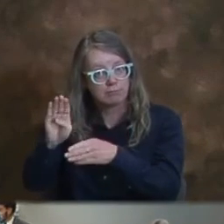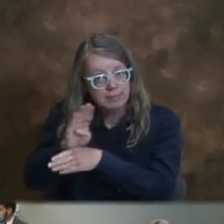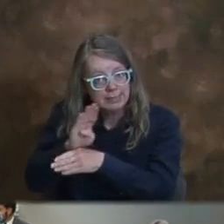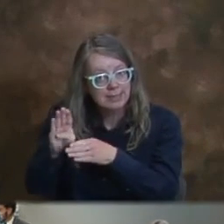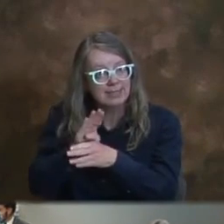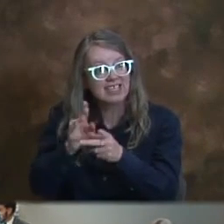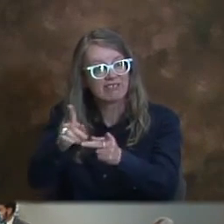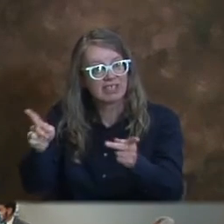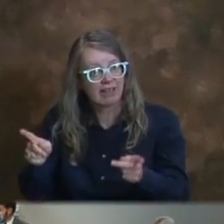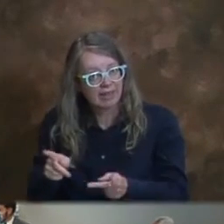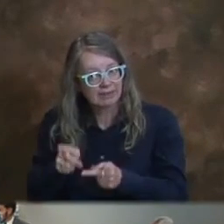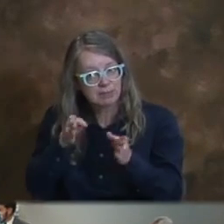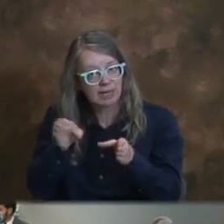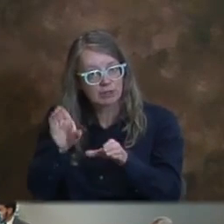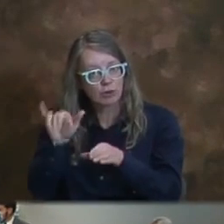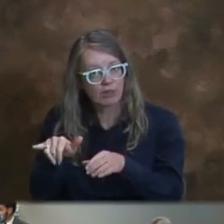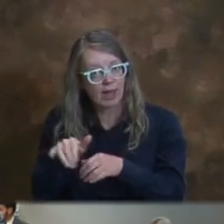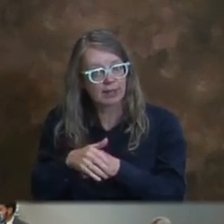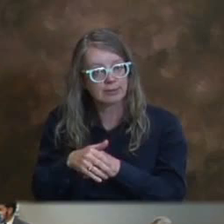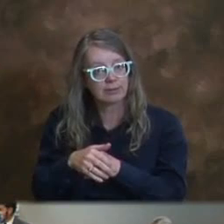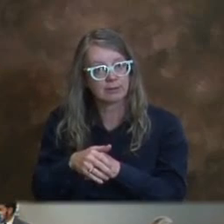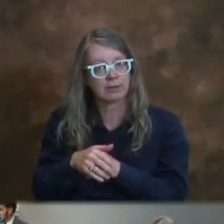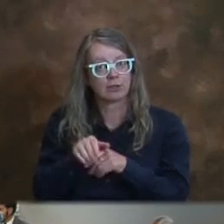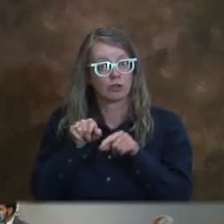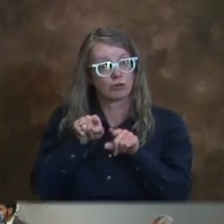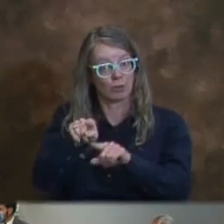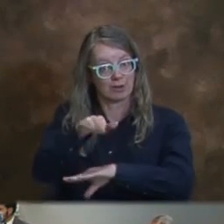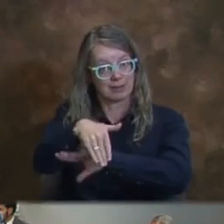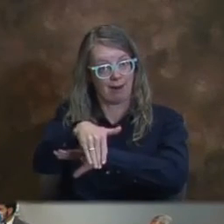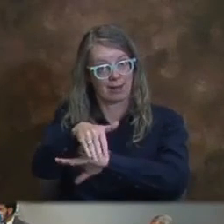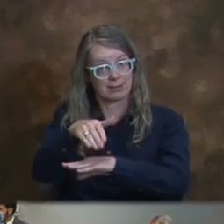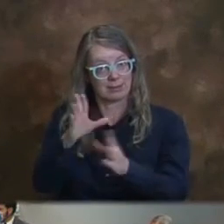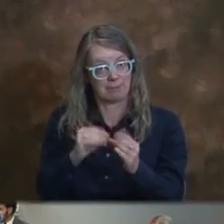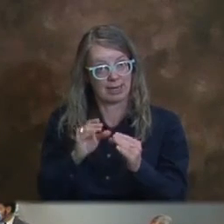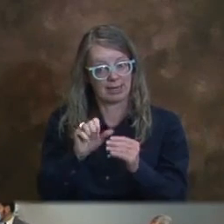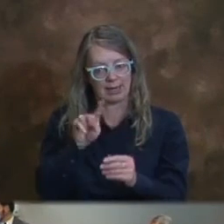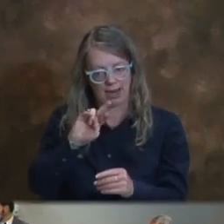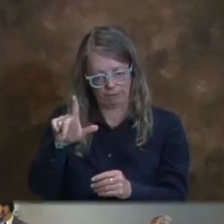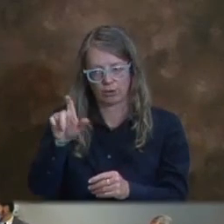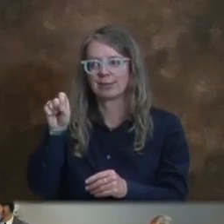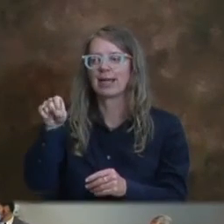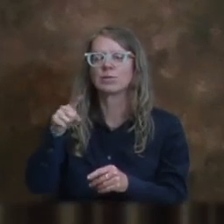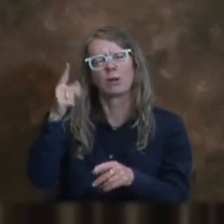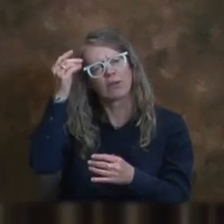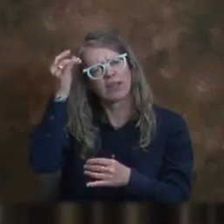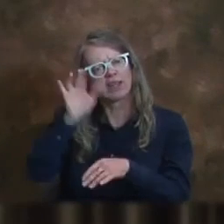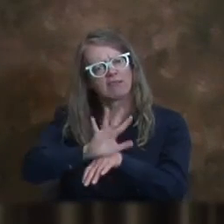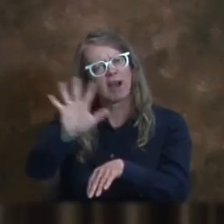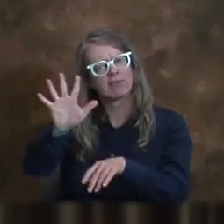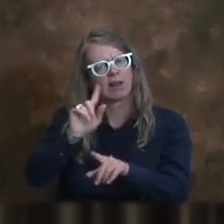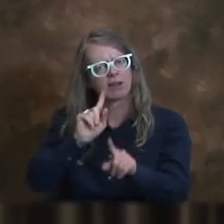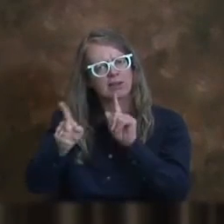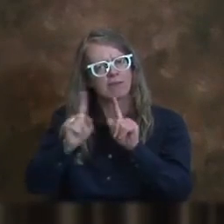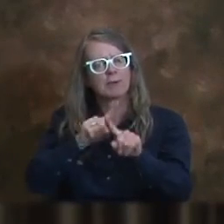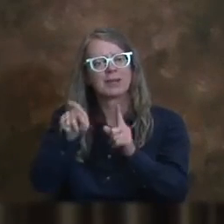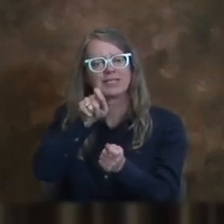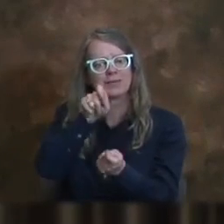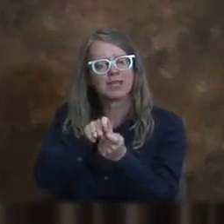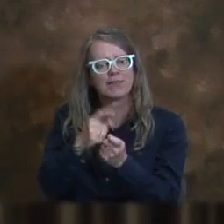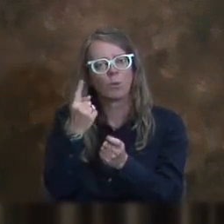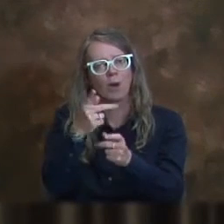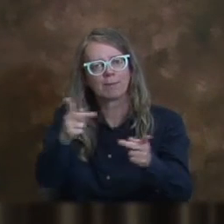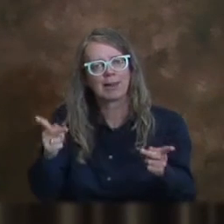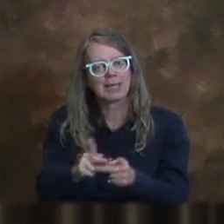planear hacer eso en este momento o en la reunión hoy en la noche. Sí, estábamos pensando tener una conversación, pero específicamente nuestras bibliotecas